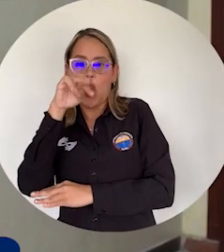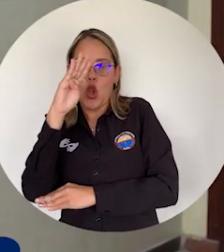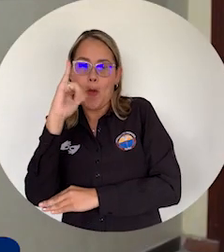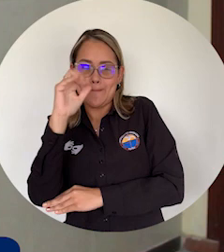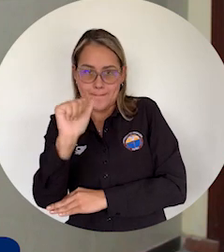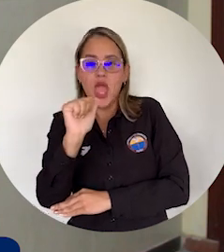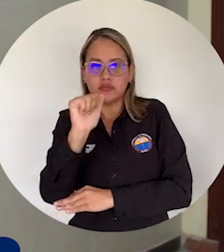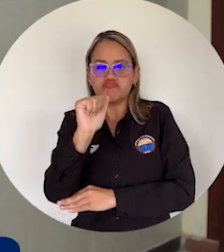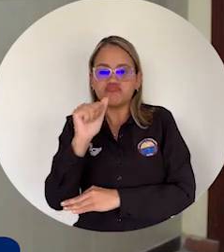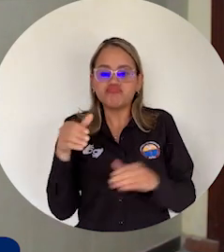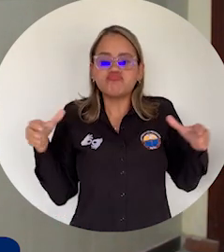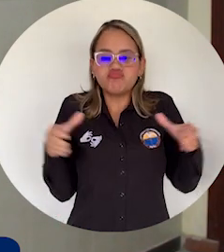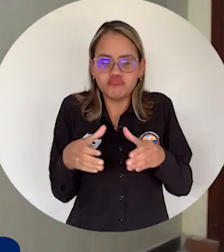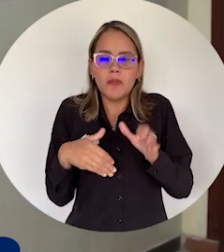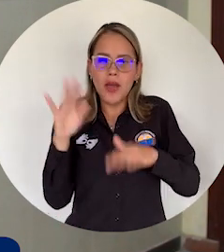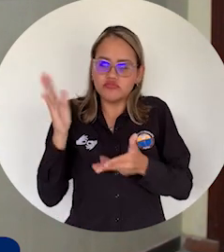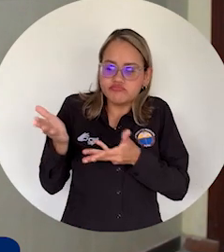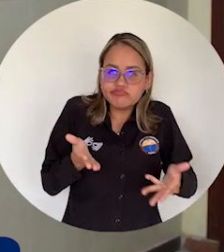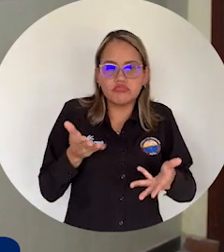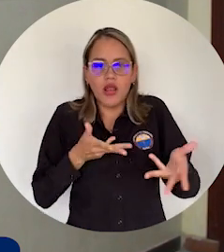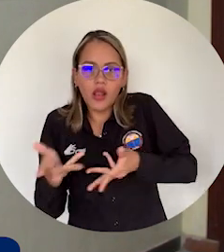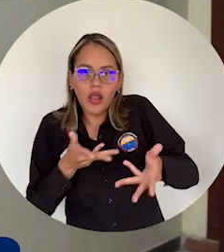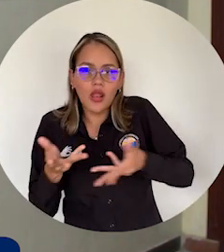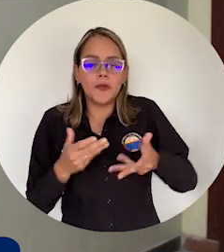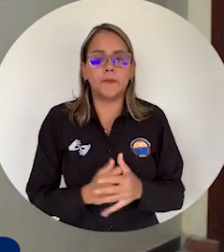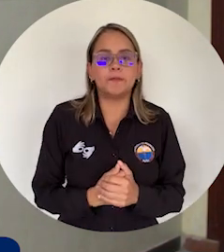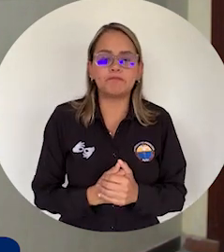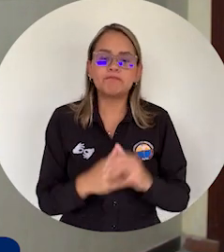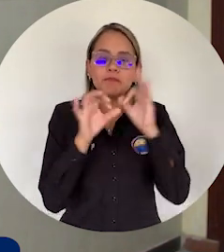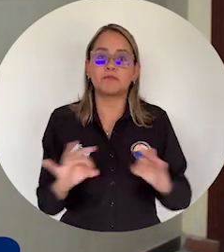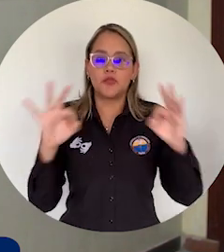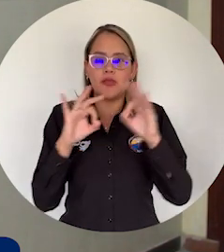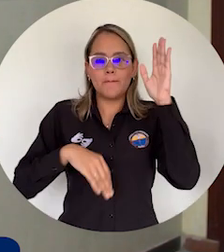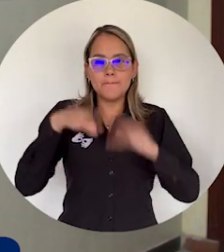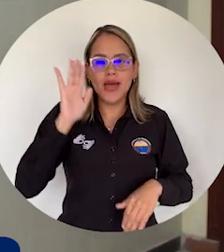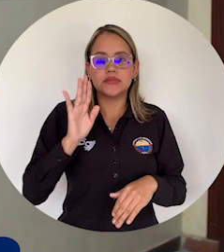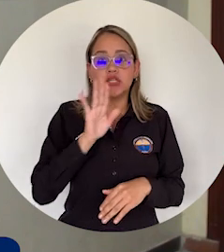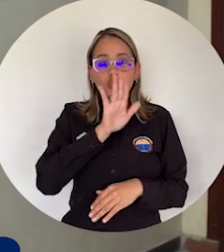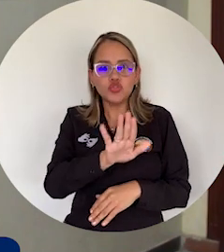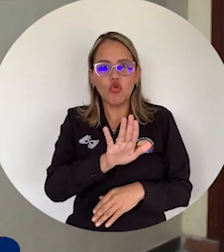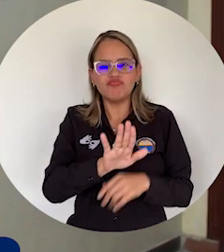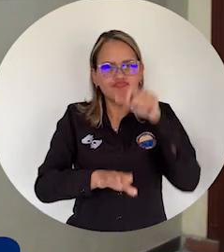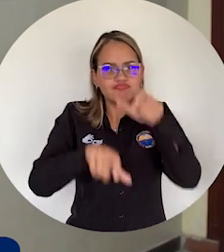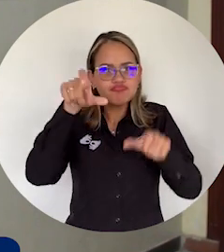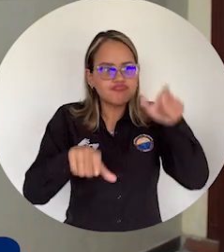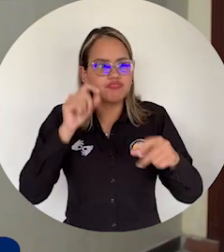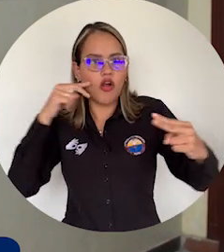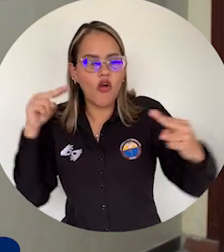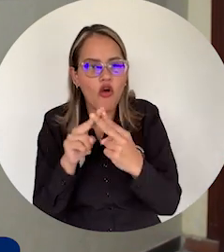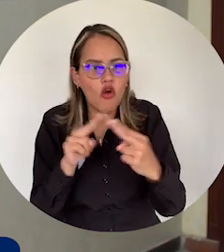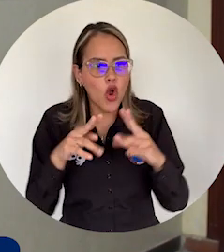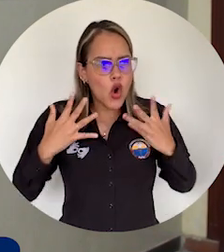institucional para que los estudiantes conozcan de qué manera la universidad genera capacidad instalada y